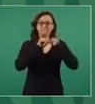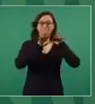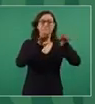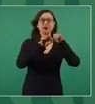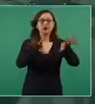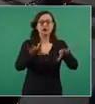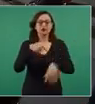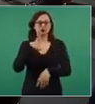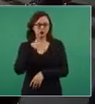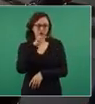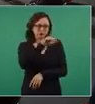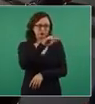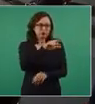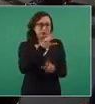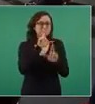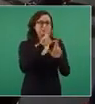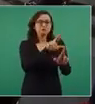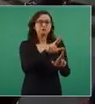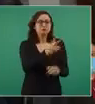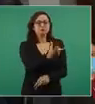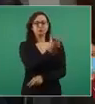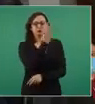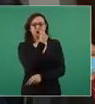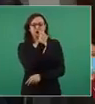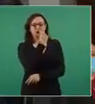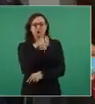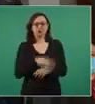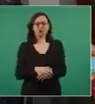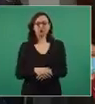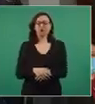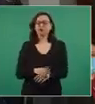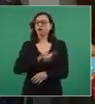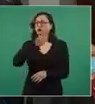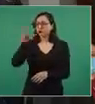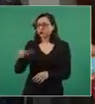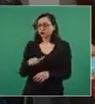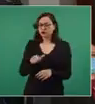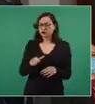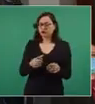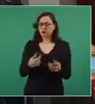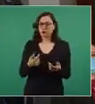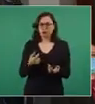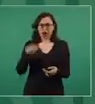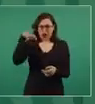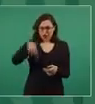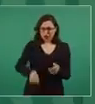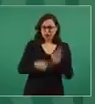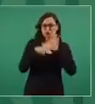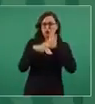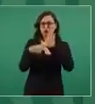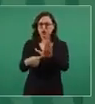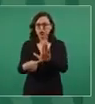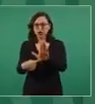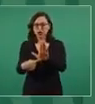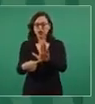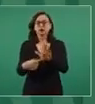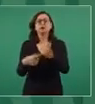réplica. Entonces, el formato sería exponerlos aquí y al día siguiente pueden venir a responder. venir a decir si es cierto.